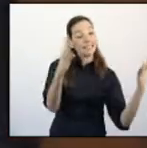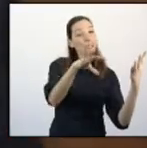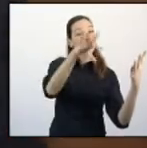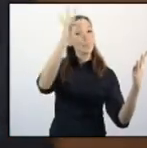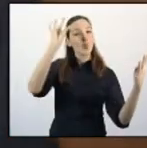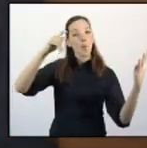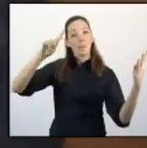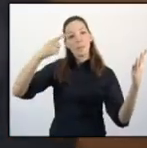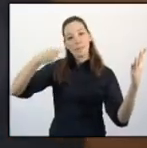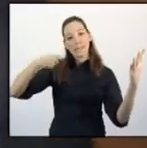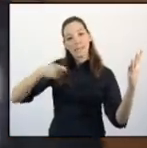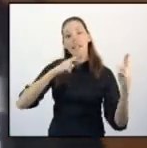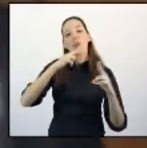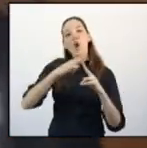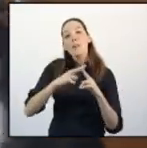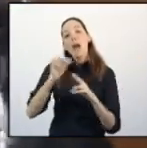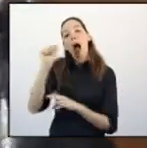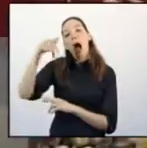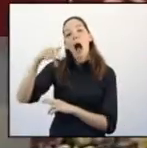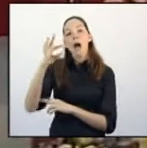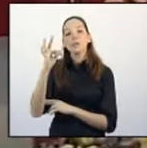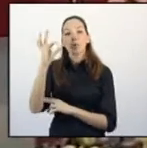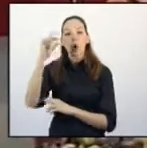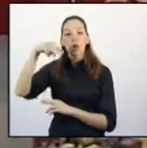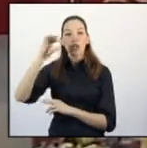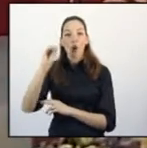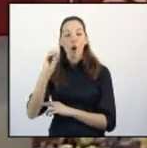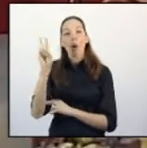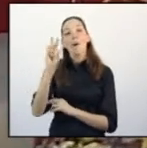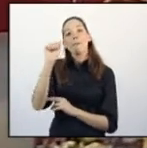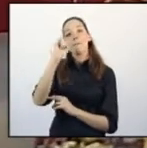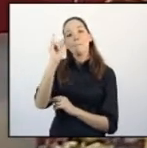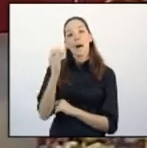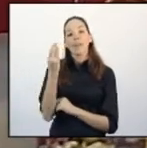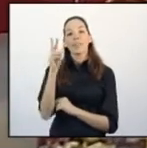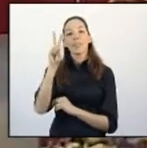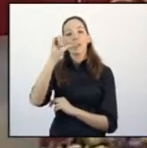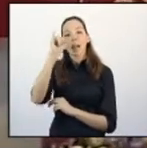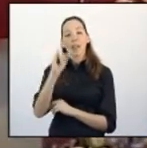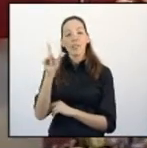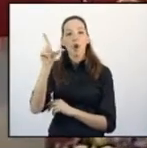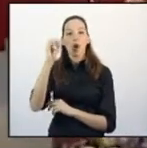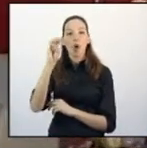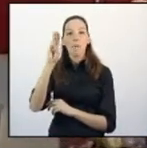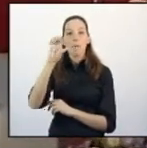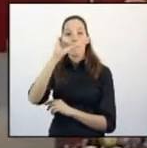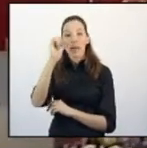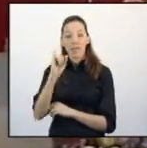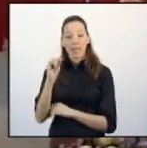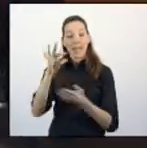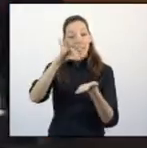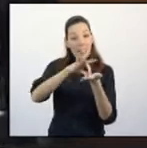presidente de la Cámara Autonómica, Antonio Vázquez López. Desde ese día, 21 de mayo de